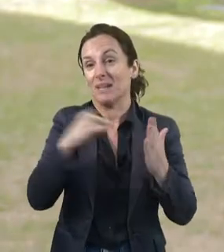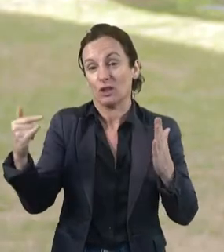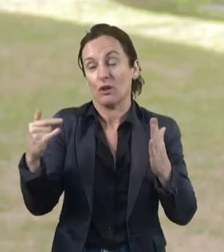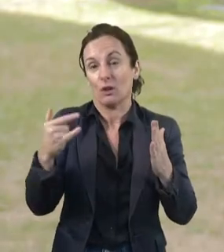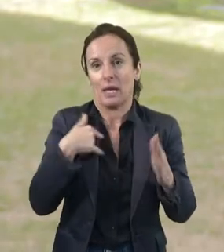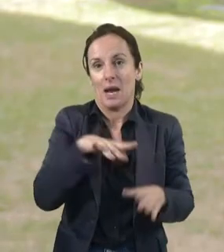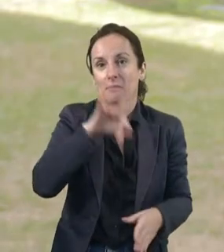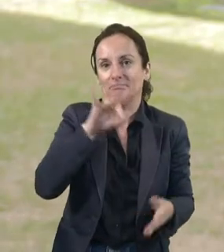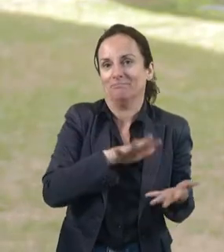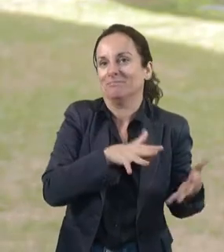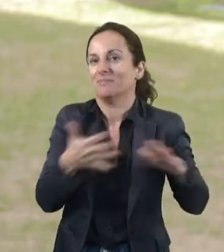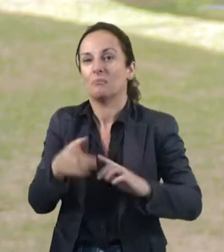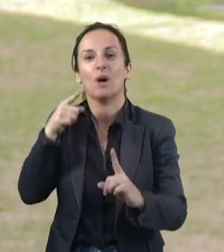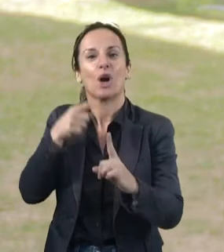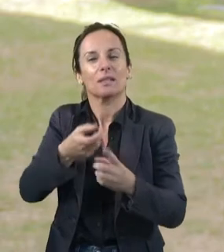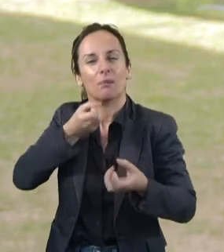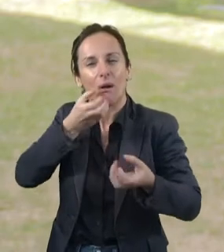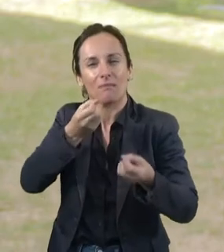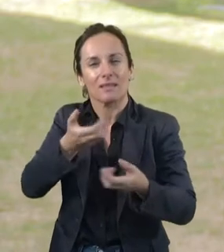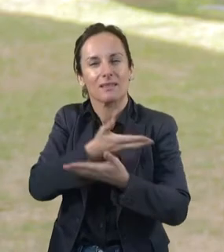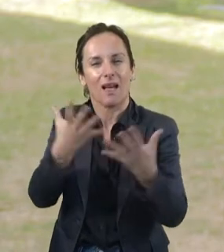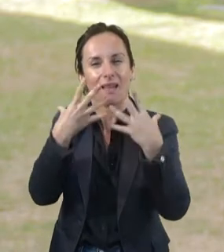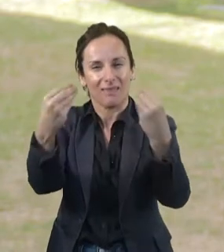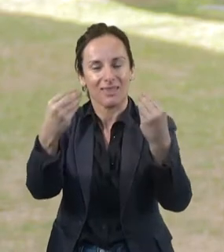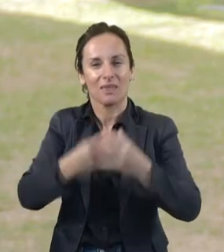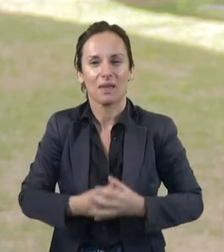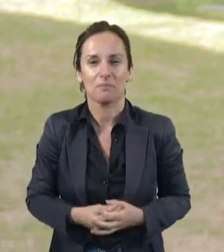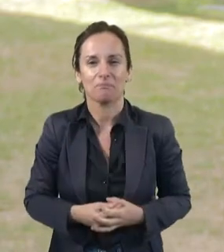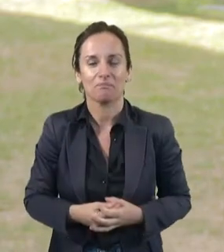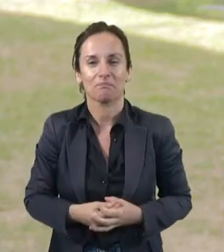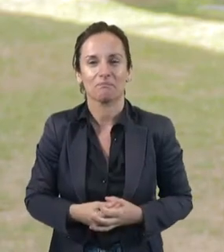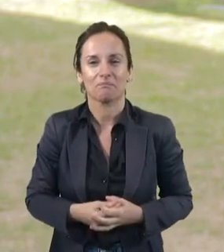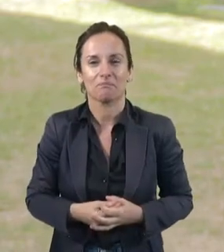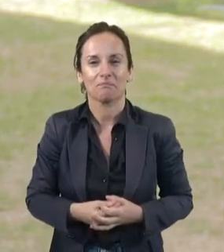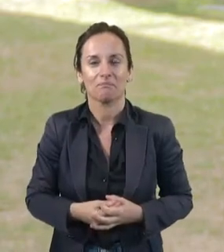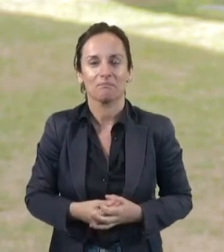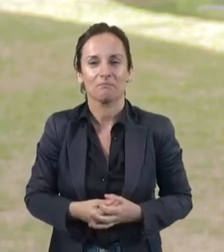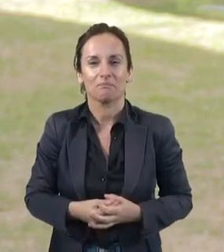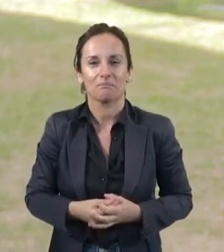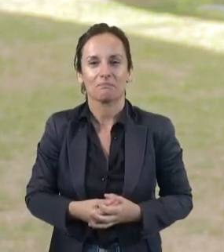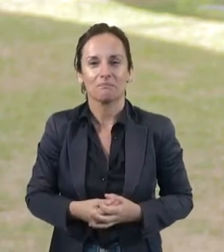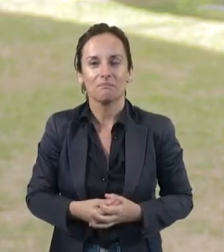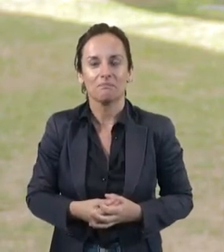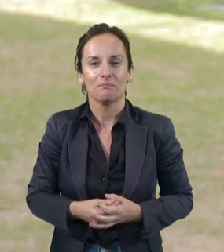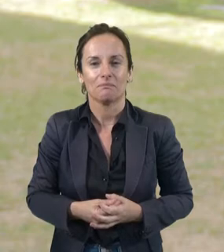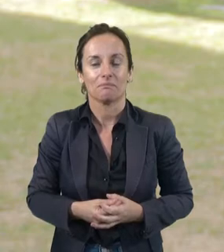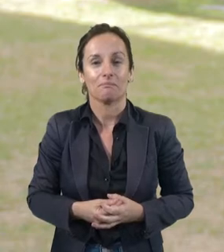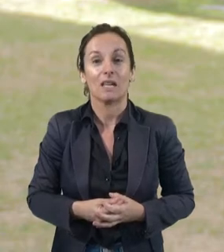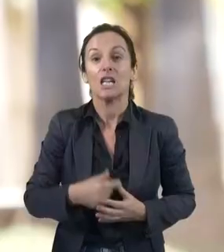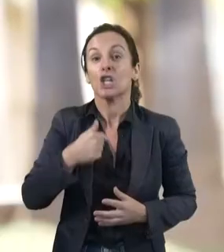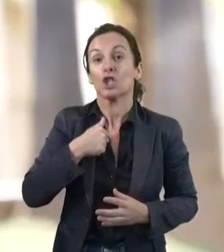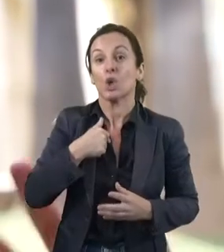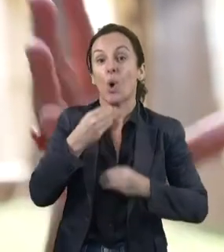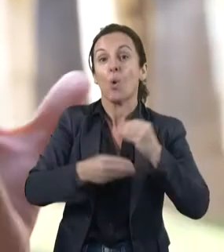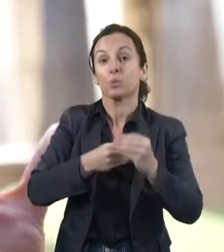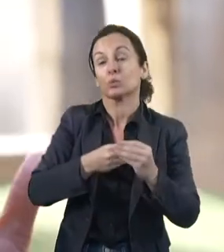práctica para al final construir nuestros mensajes, los mensajes que queremos transmitirle a nuestra audiencia. En este caso el modelo TORA,